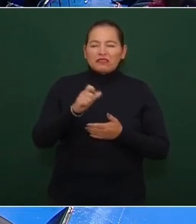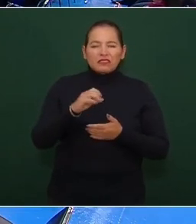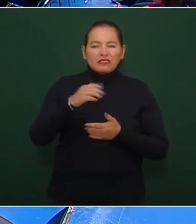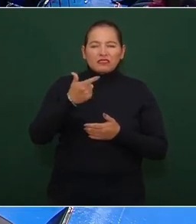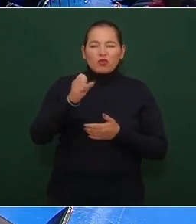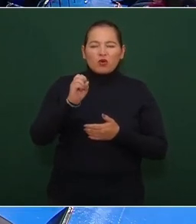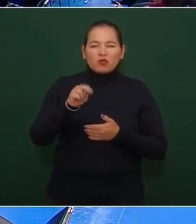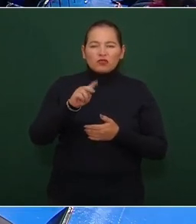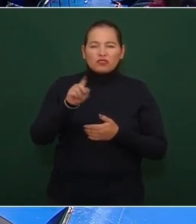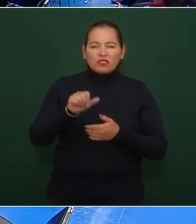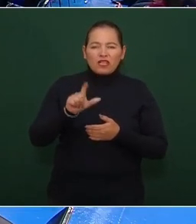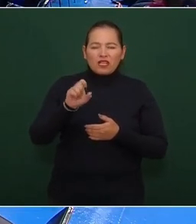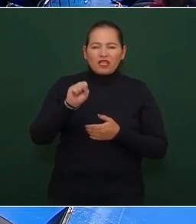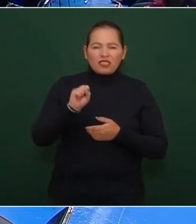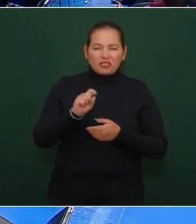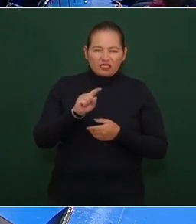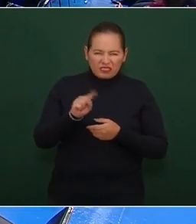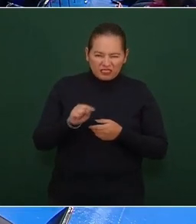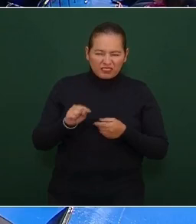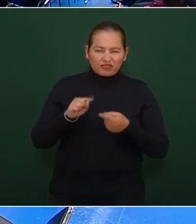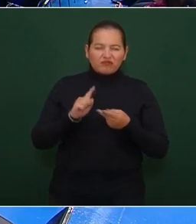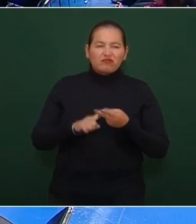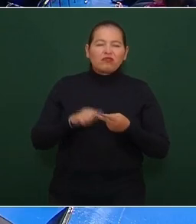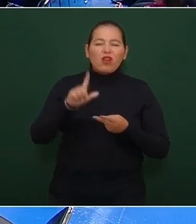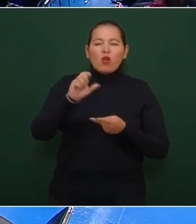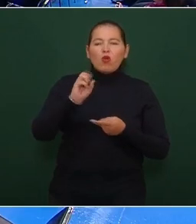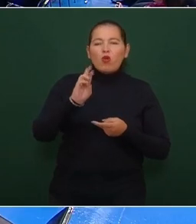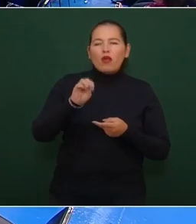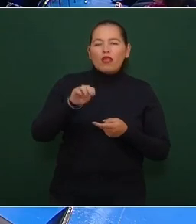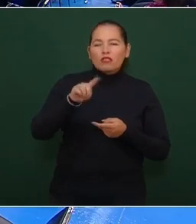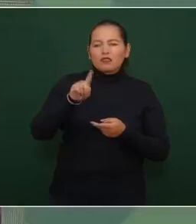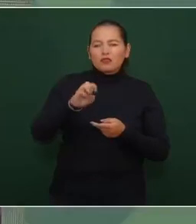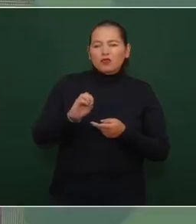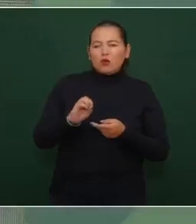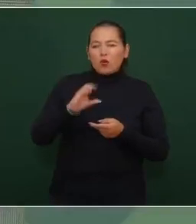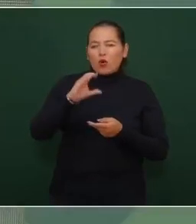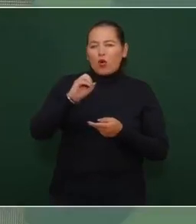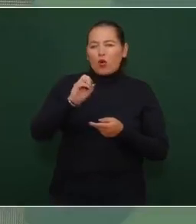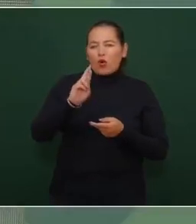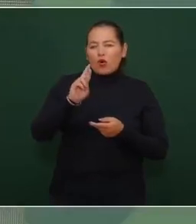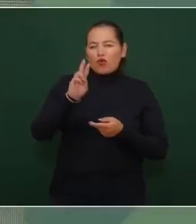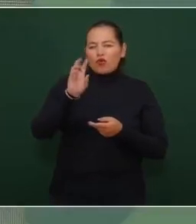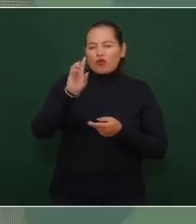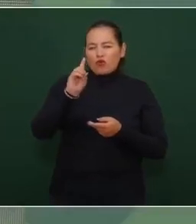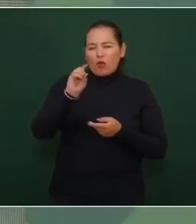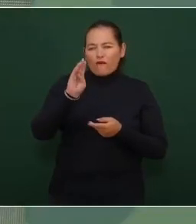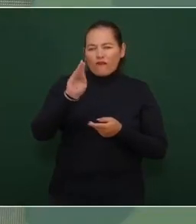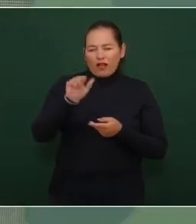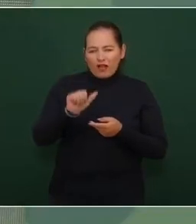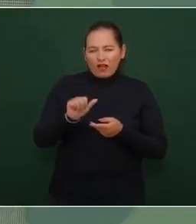Lorenzo Córdoba imagínese con qué autoridad moral